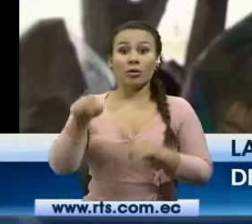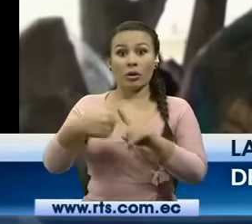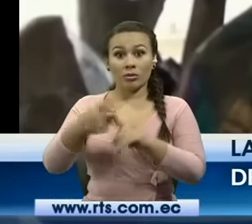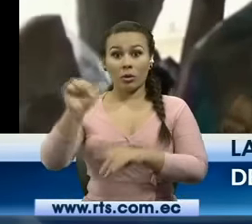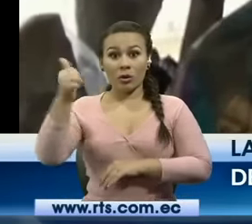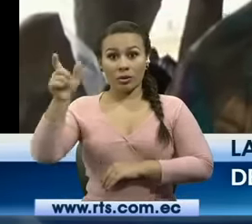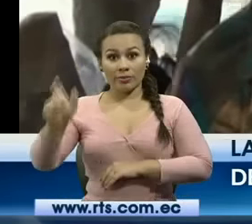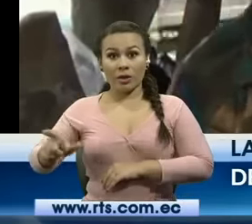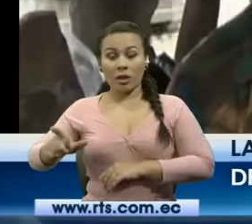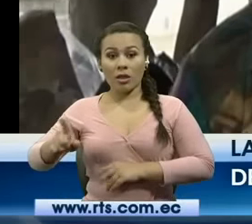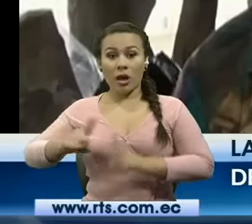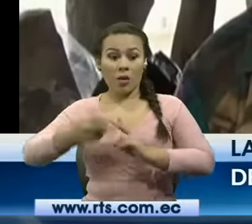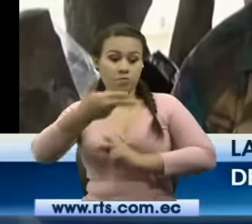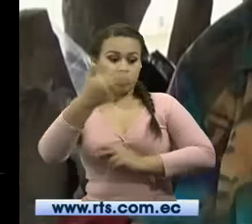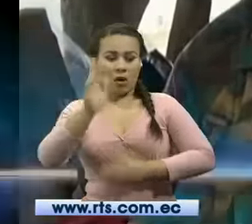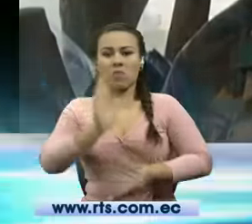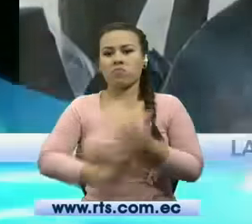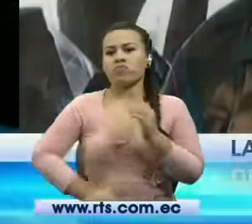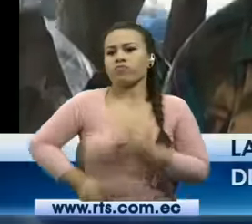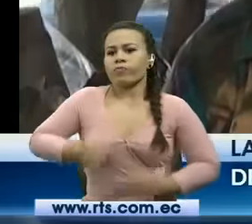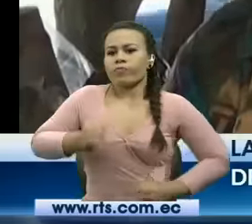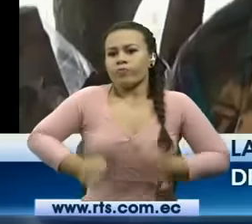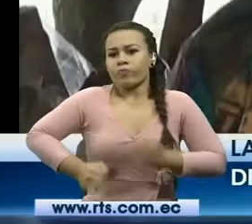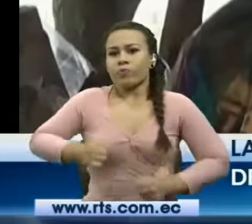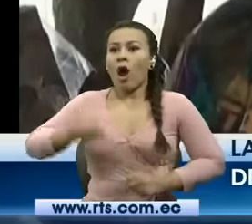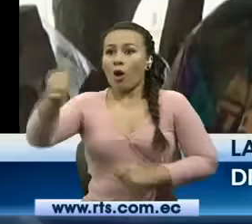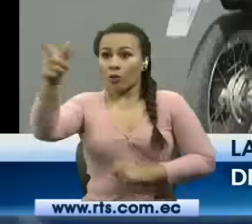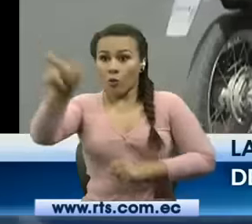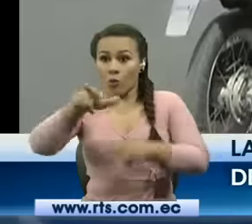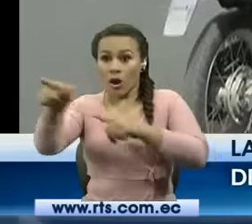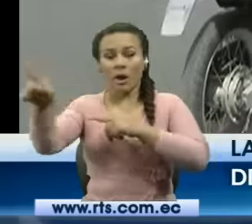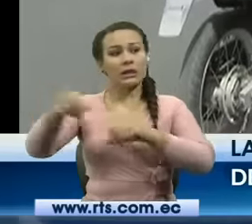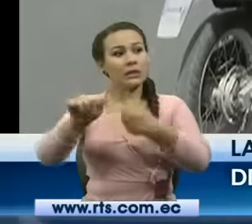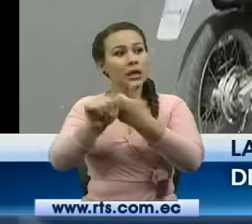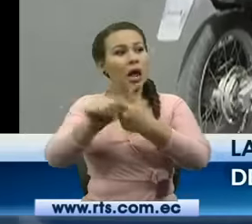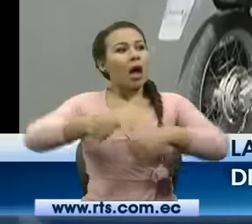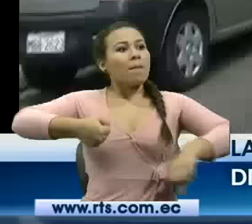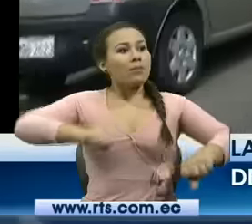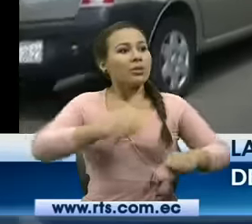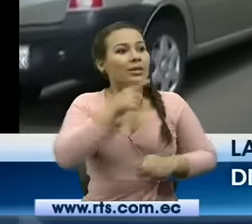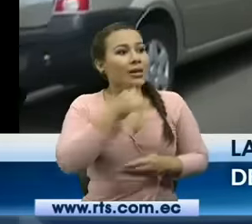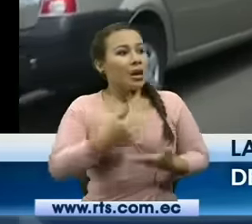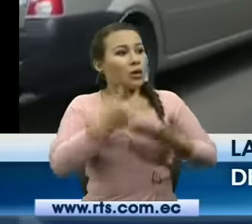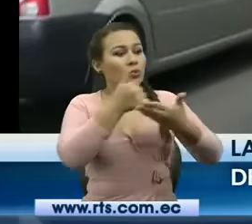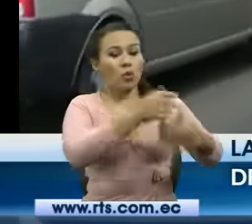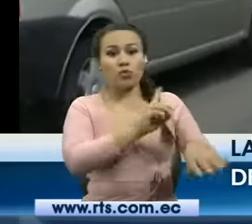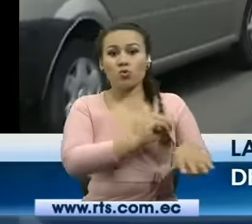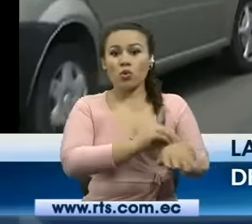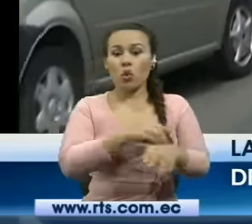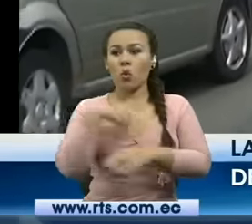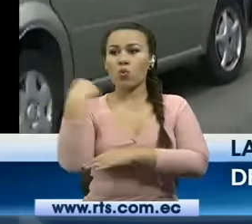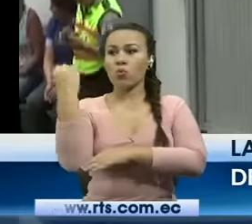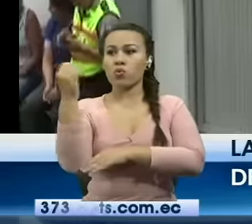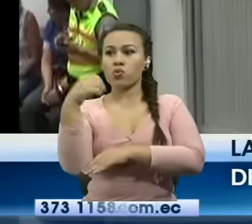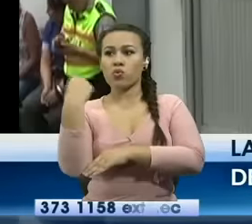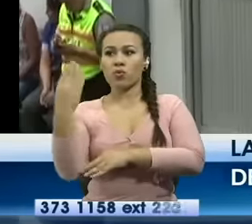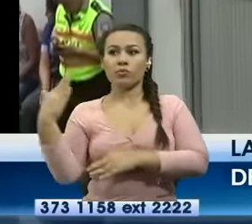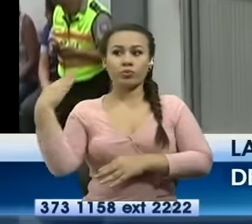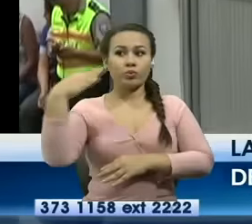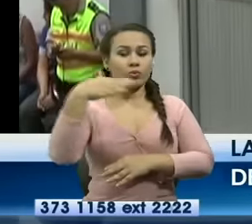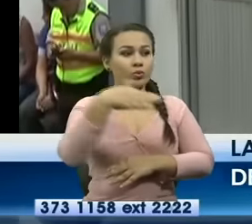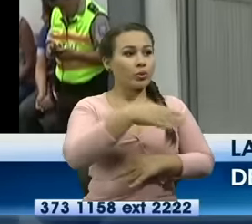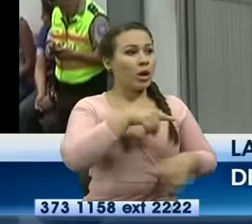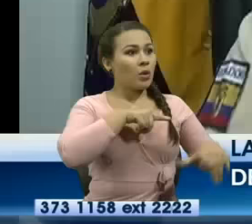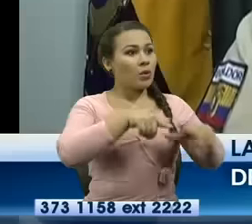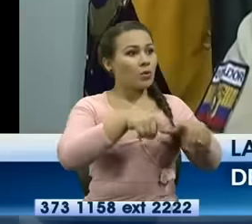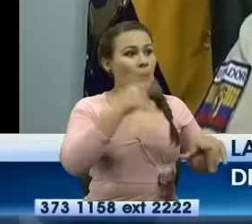corriendo para allá pero solo así corriendo un solo más allá estaba la moto luego del hecho fue auxiliado por paramédicos del cuerpo de bomberos que los trasladaron hasta una